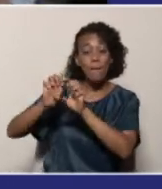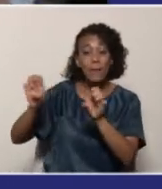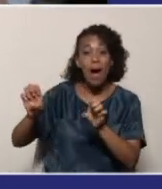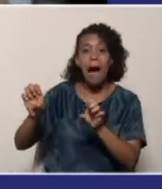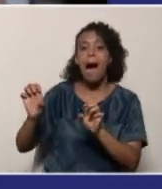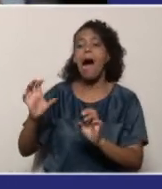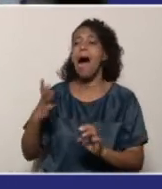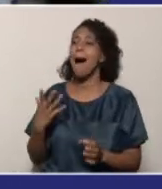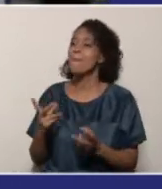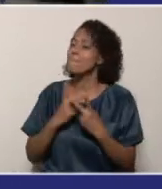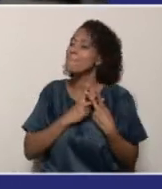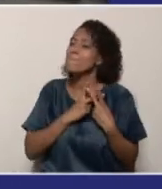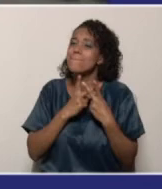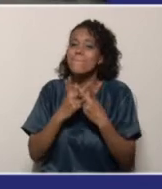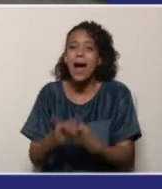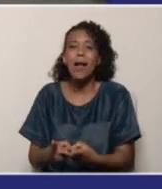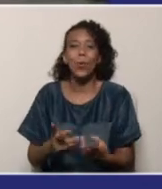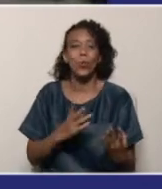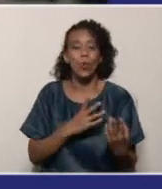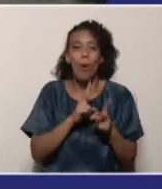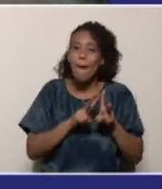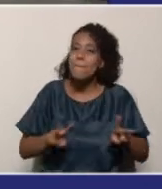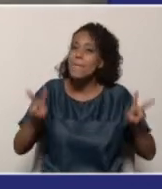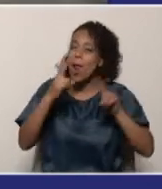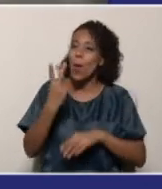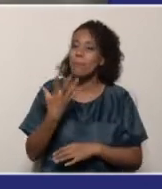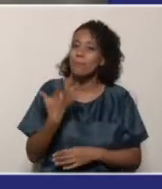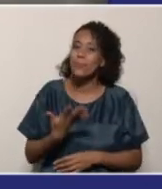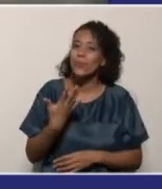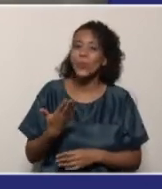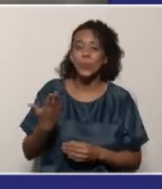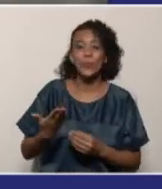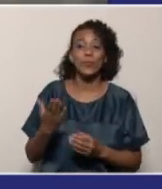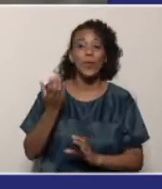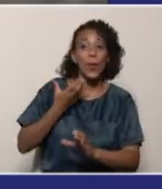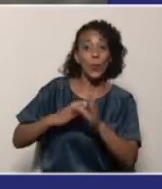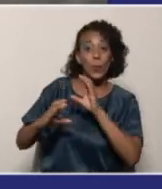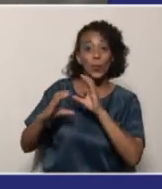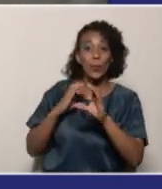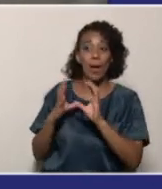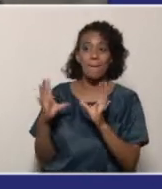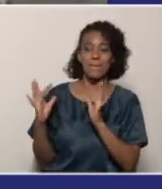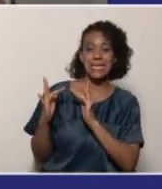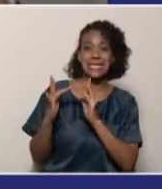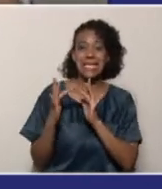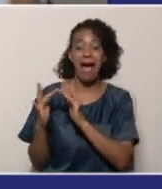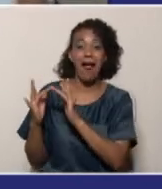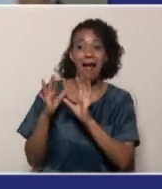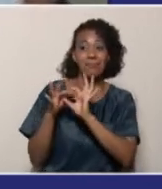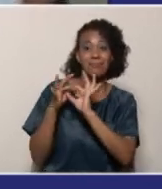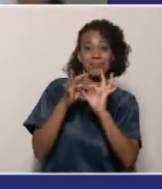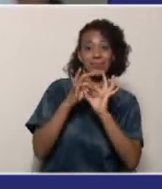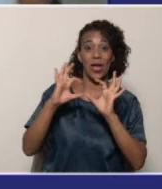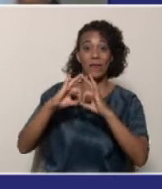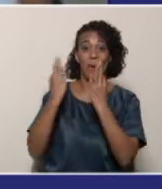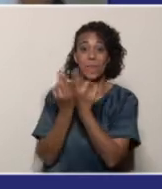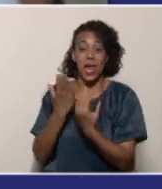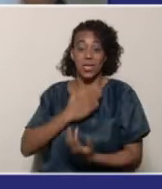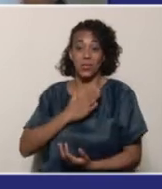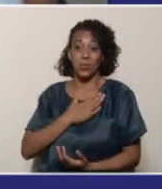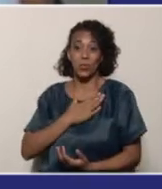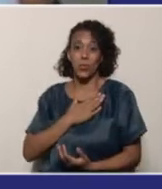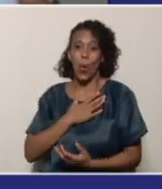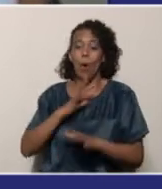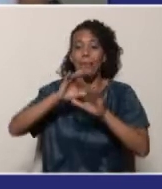mucho más porque no solo le he mostrado una cercanía y cariño con mi familia, sino porque ha hecho todo lo posible en medio de esta